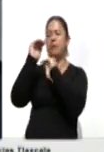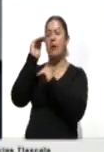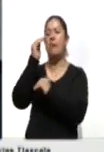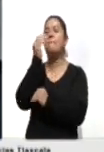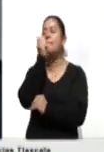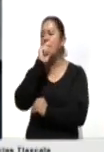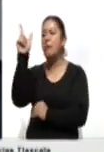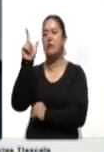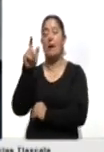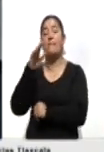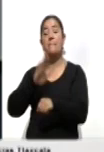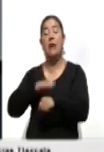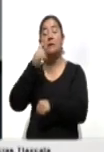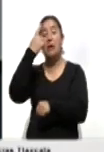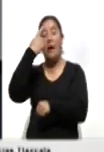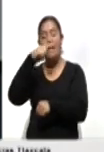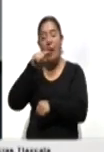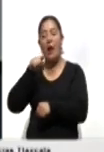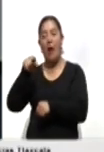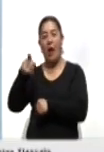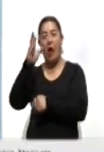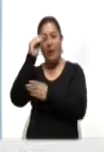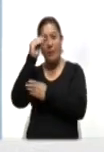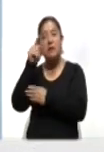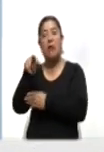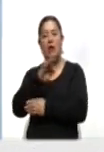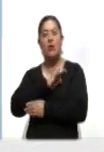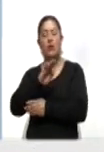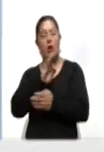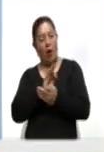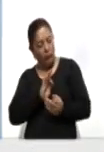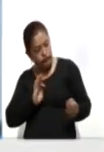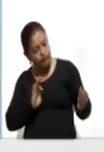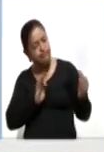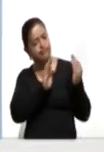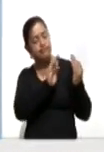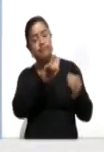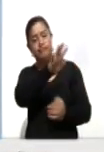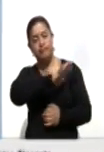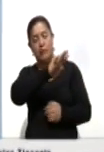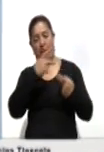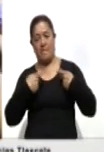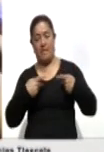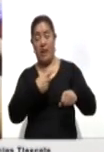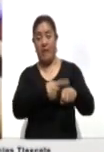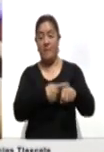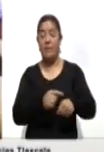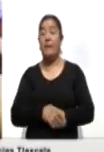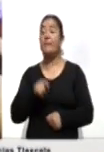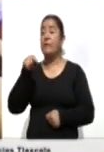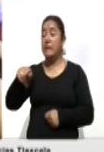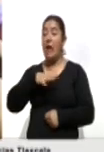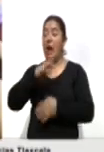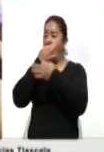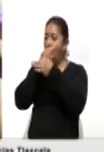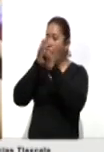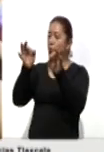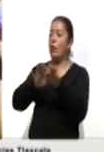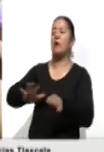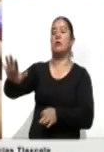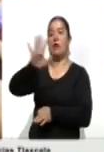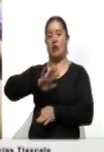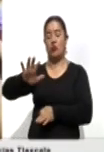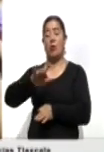adquiera las herramientas necesarias que les permitan hacer frente a la pandemia. Durante el encuentro, se reiteró el llamado a todo el personal de salud